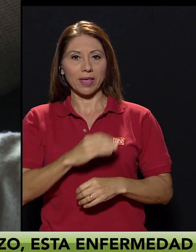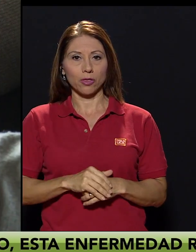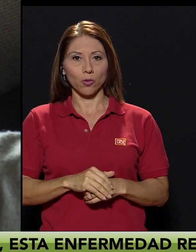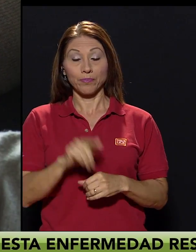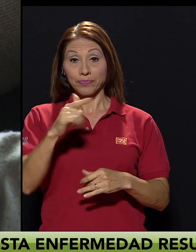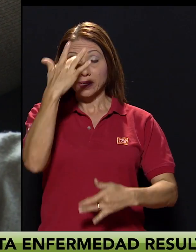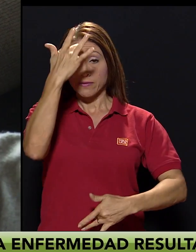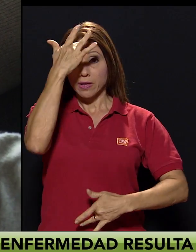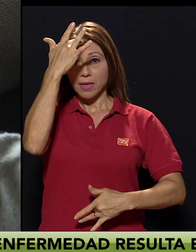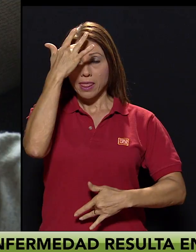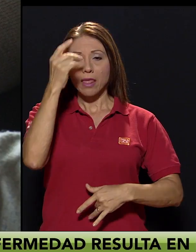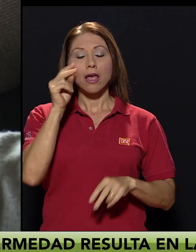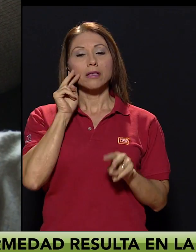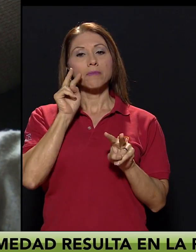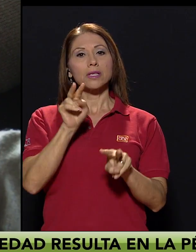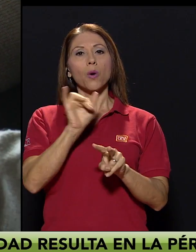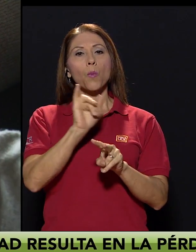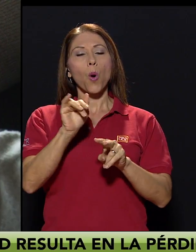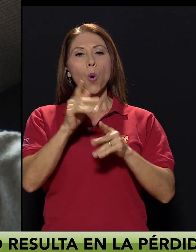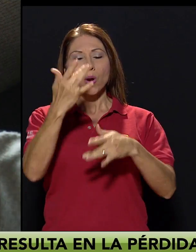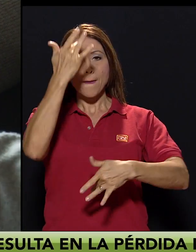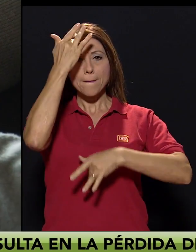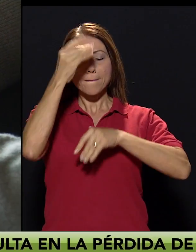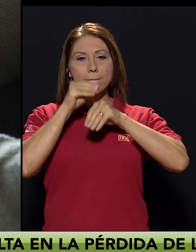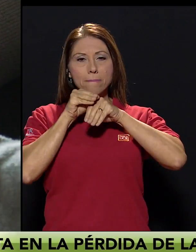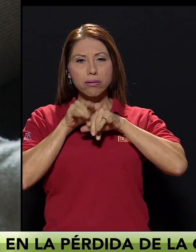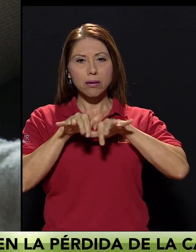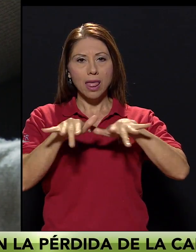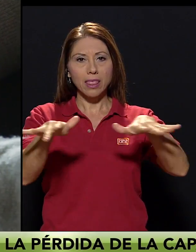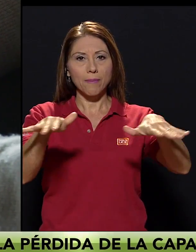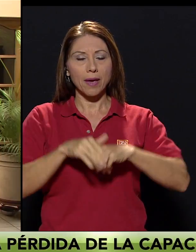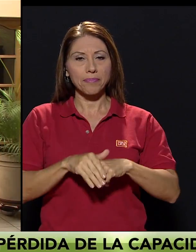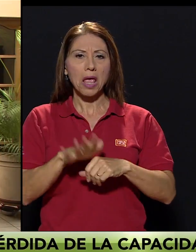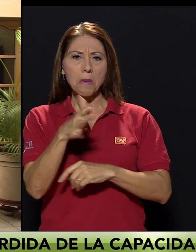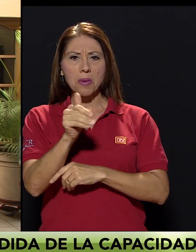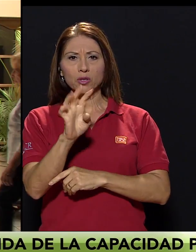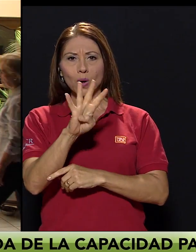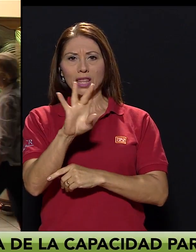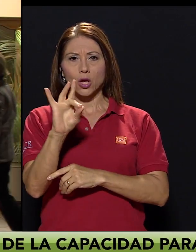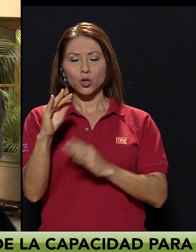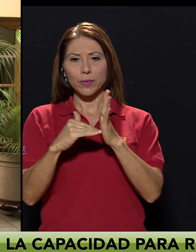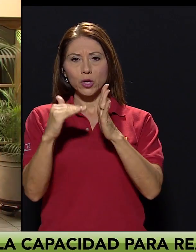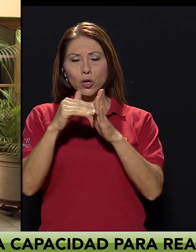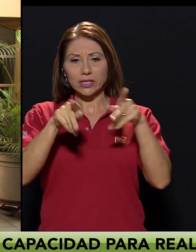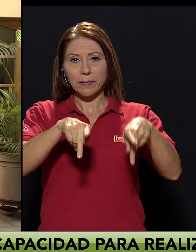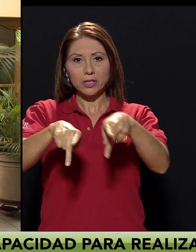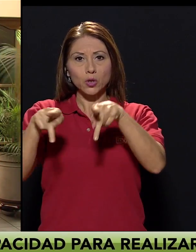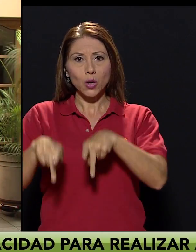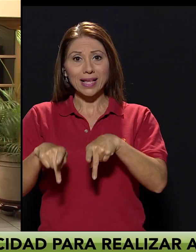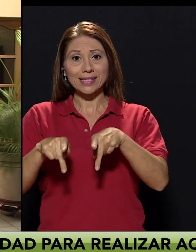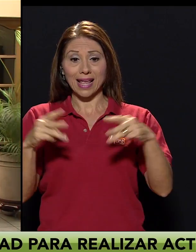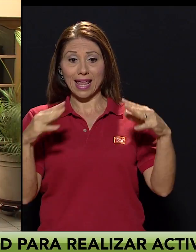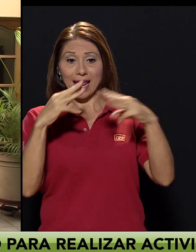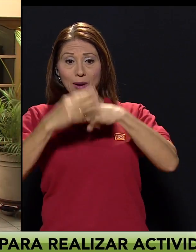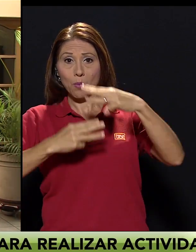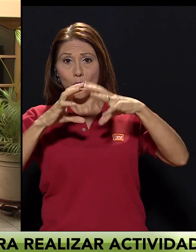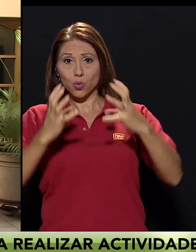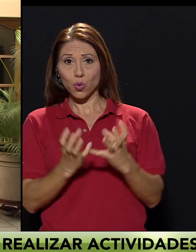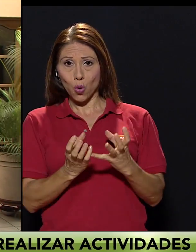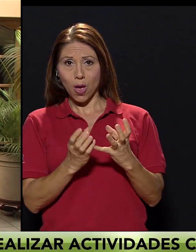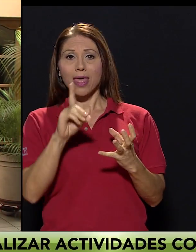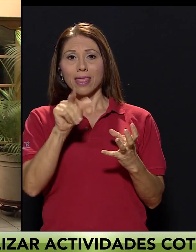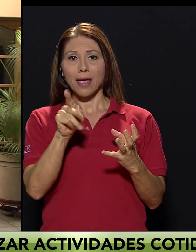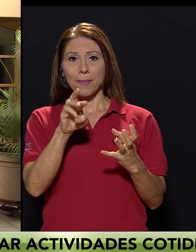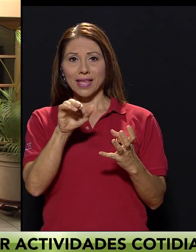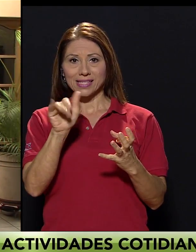del comportamiento. Esta enfermedad es considerada una pandemia. Alrededor de 48 millones de personas viven con